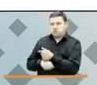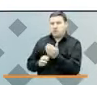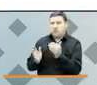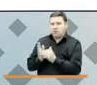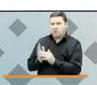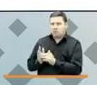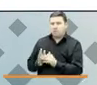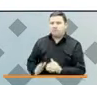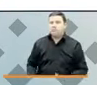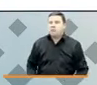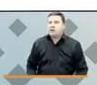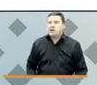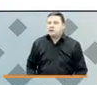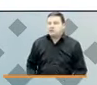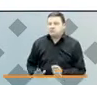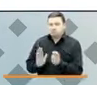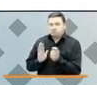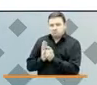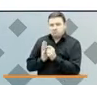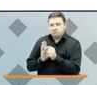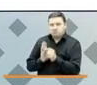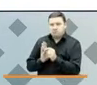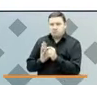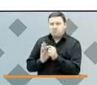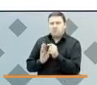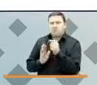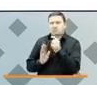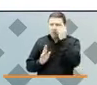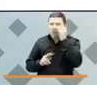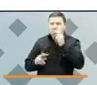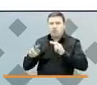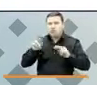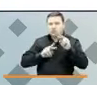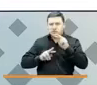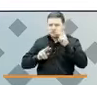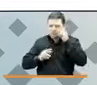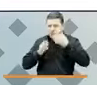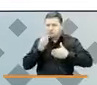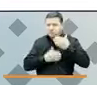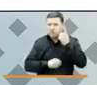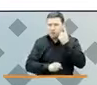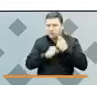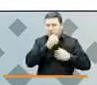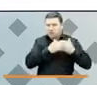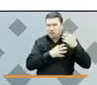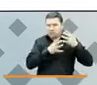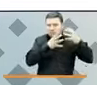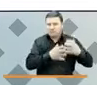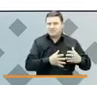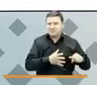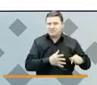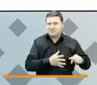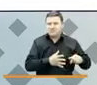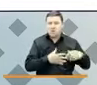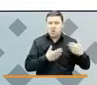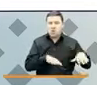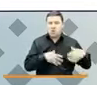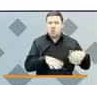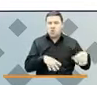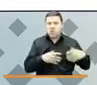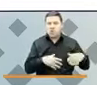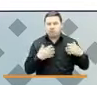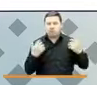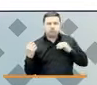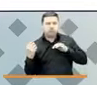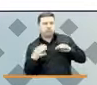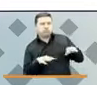hito es la puesta de la primera piedra del museo a comienzos del año pasado. Eso fue un emotivo evento